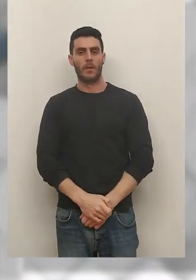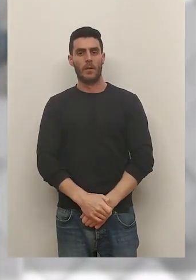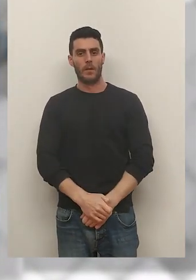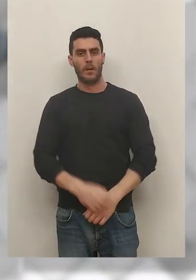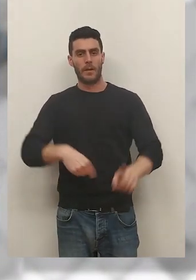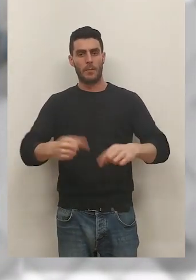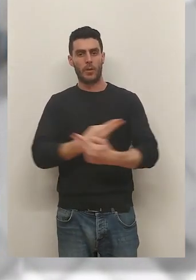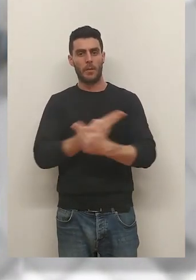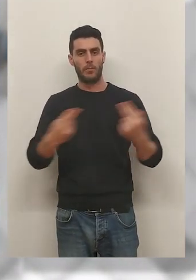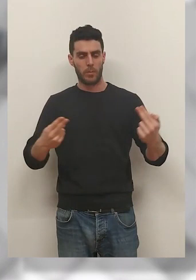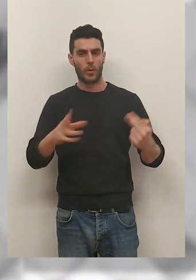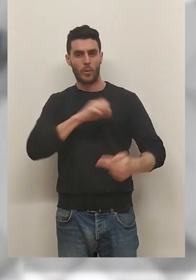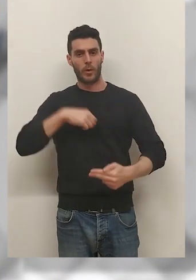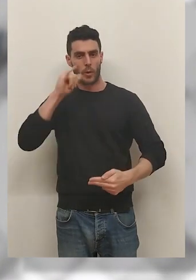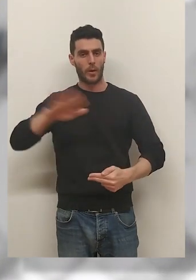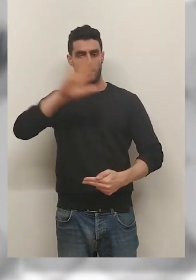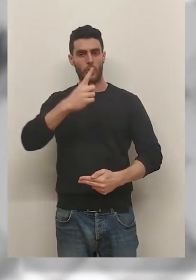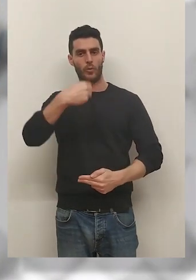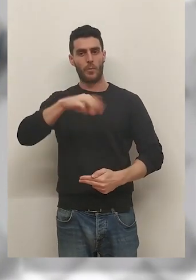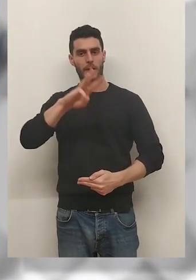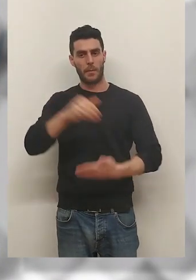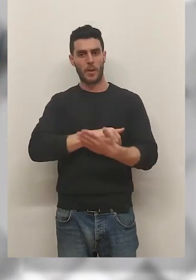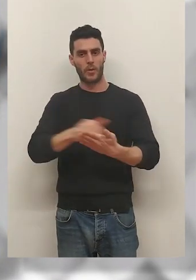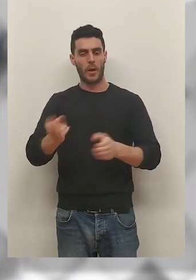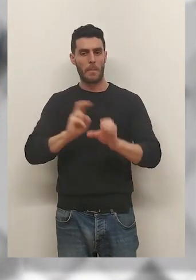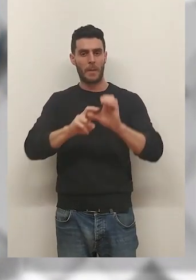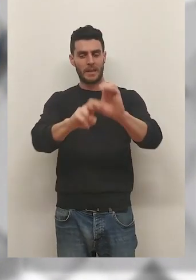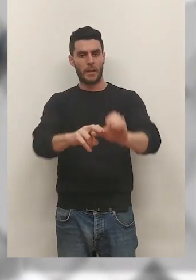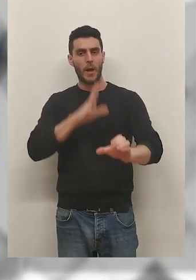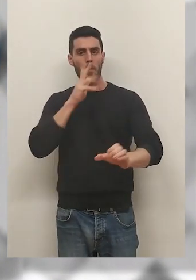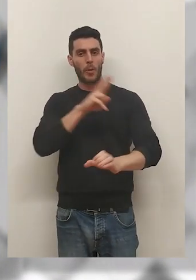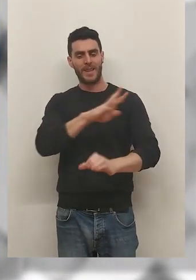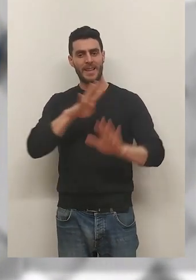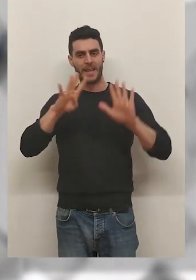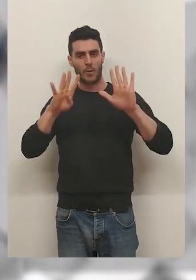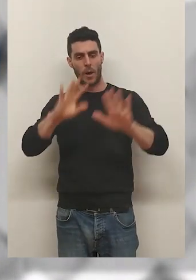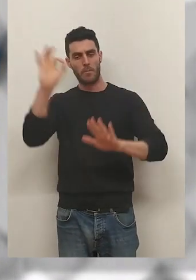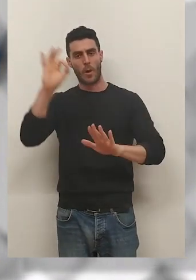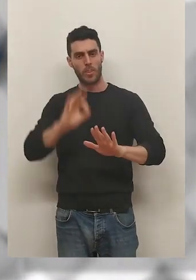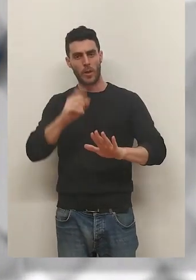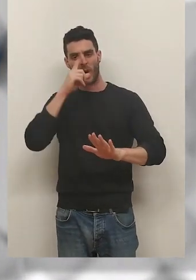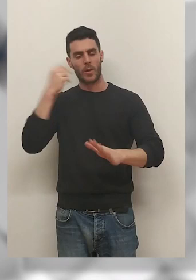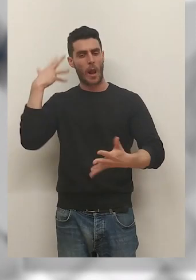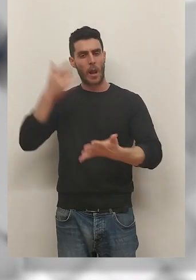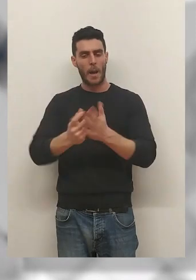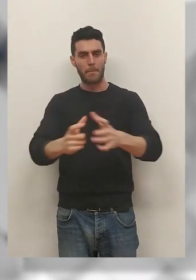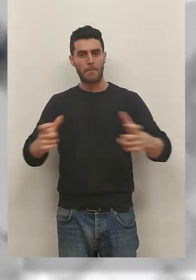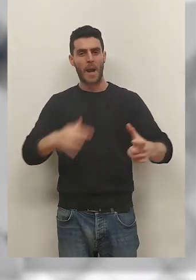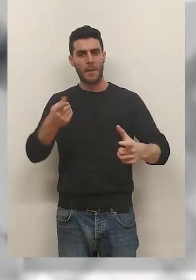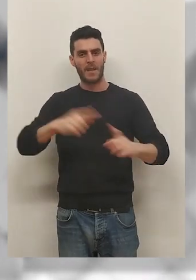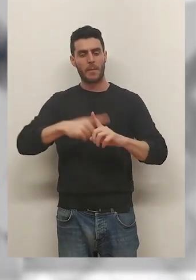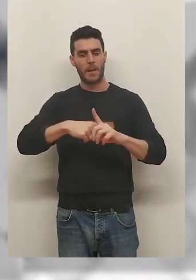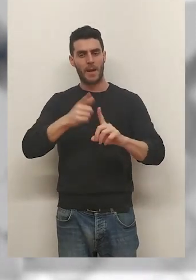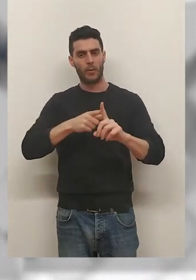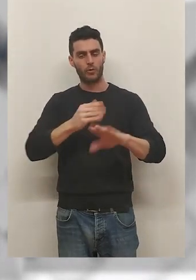El transporte público regional alcanza los 1,3 millones de pasajeros tras crecer un 29% en el último año y superar además